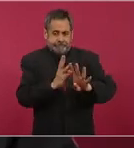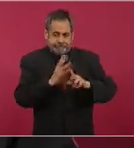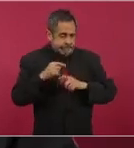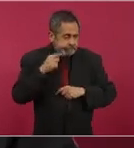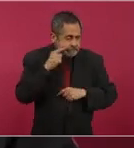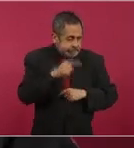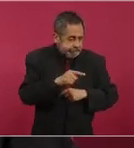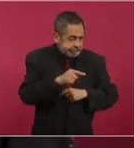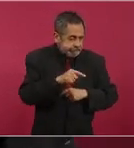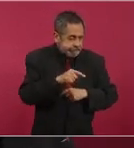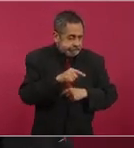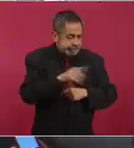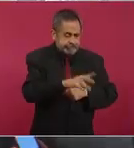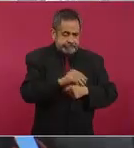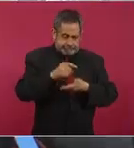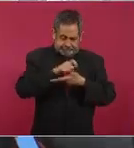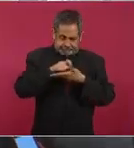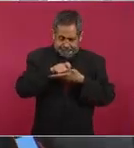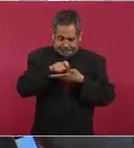para elegir a representantes.